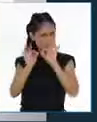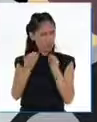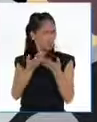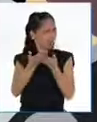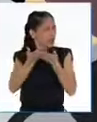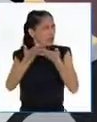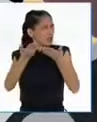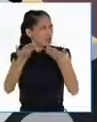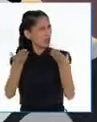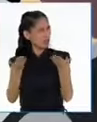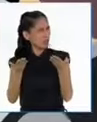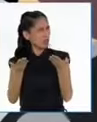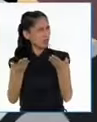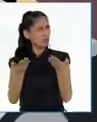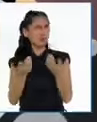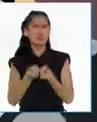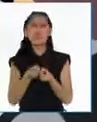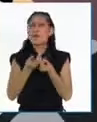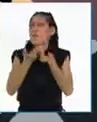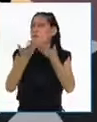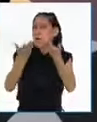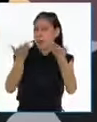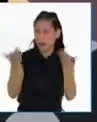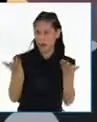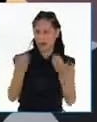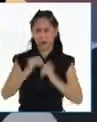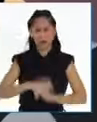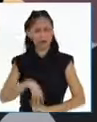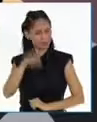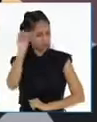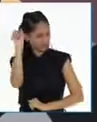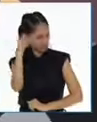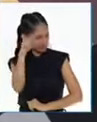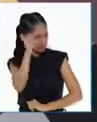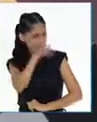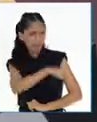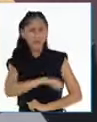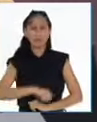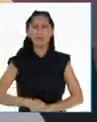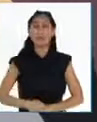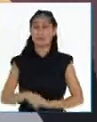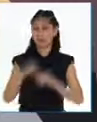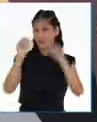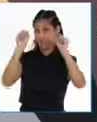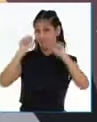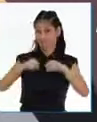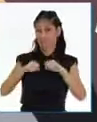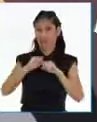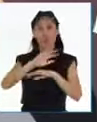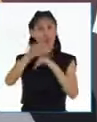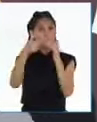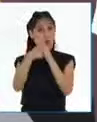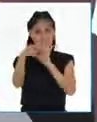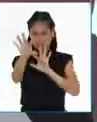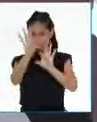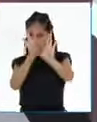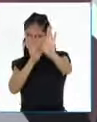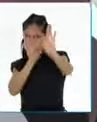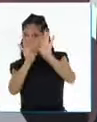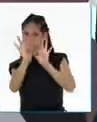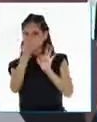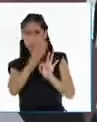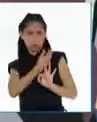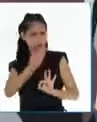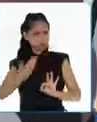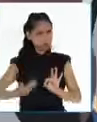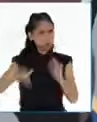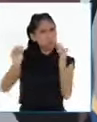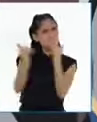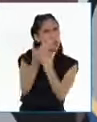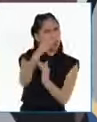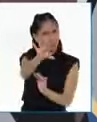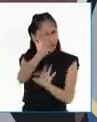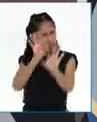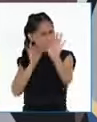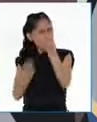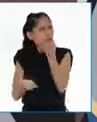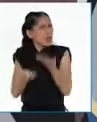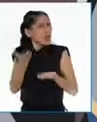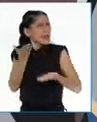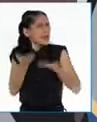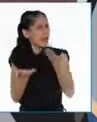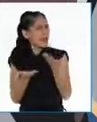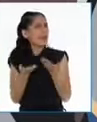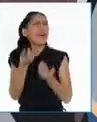Sí, justamente eso. Obviamente las elecciones son un momento en el que debes elegir. Y ya